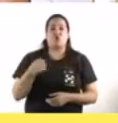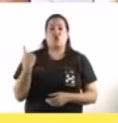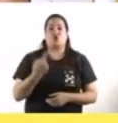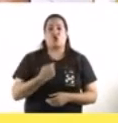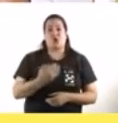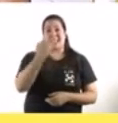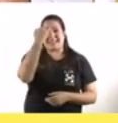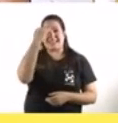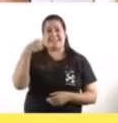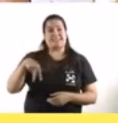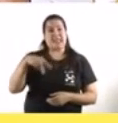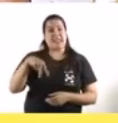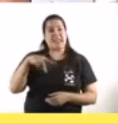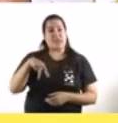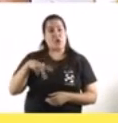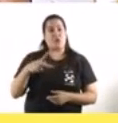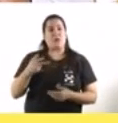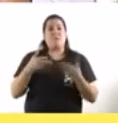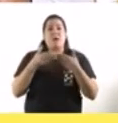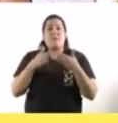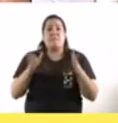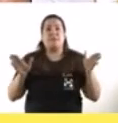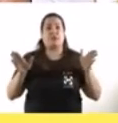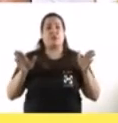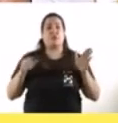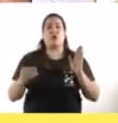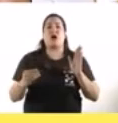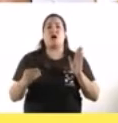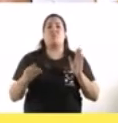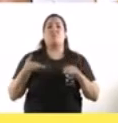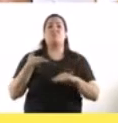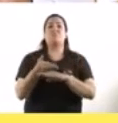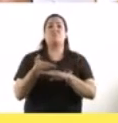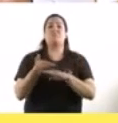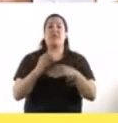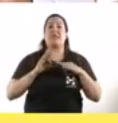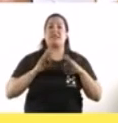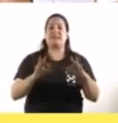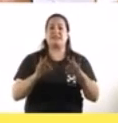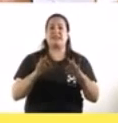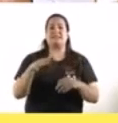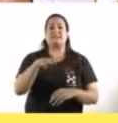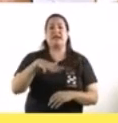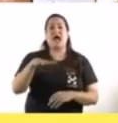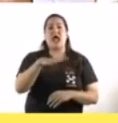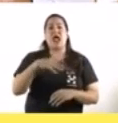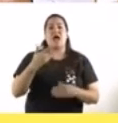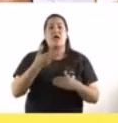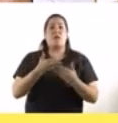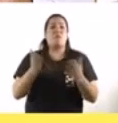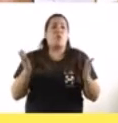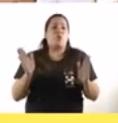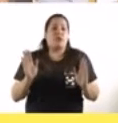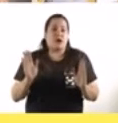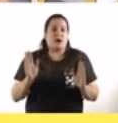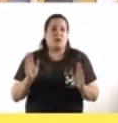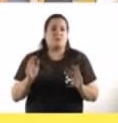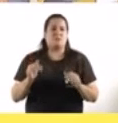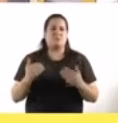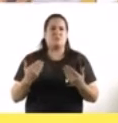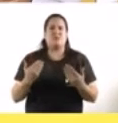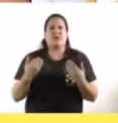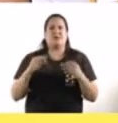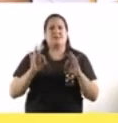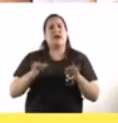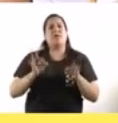noviembre dispusimos la apertura de la licencia para todos los trabajadores de la salud del subsector público y anticipándonos a la potencial